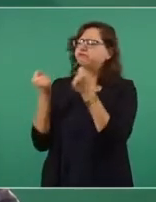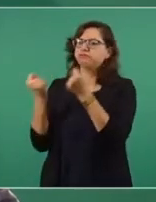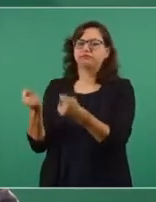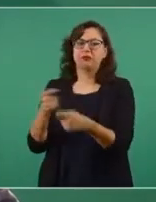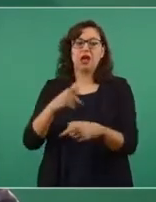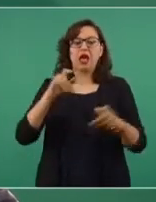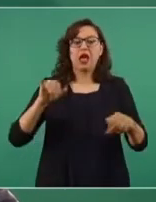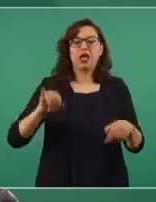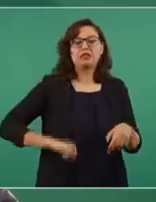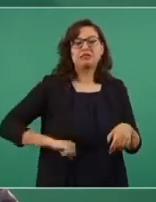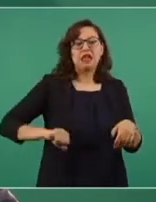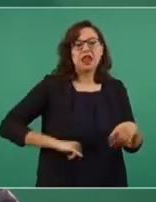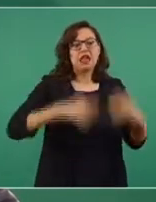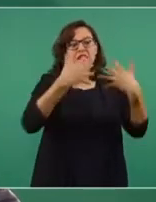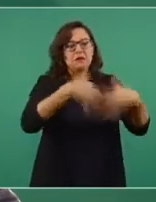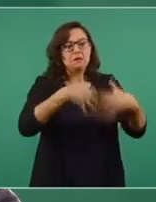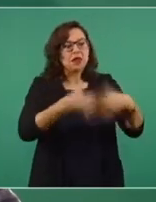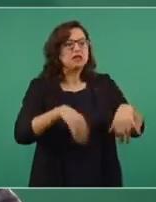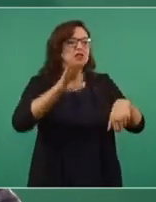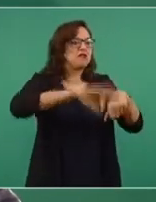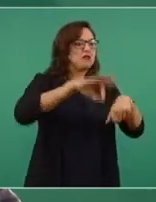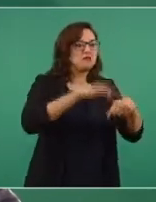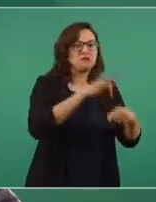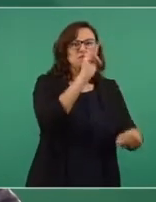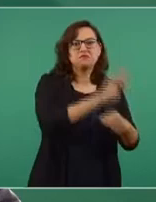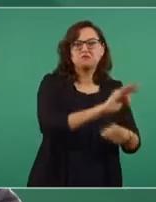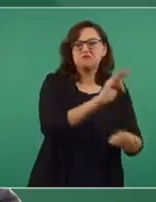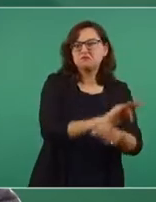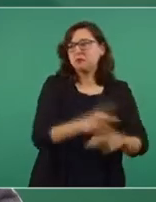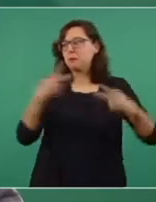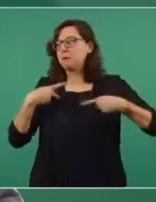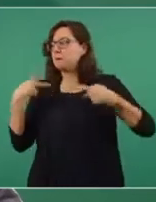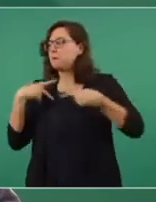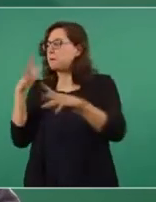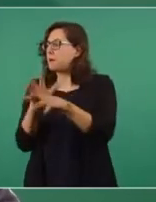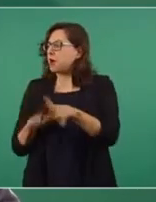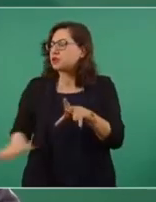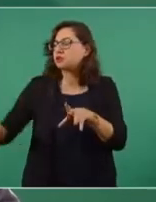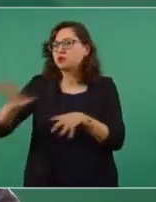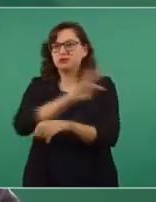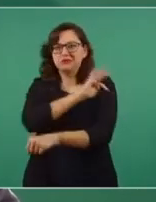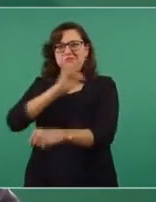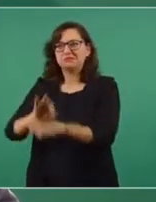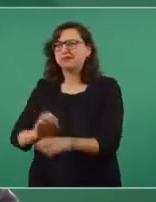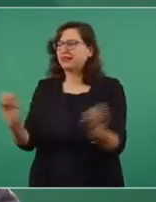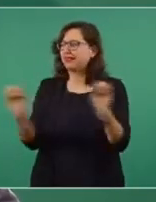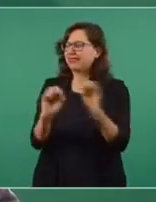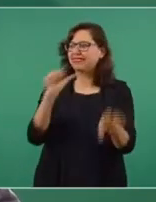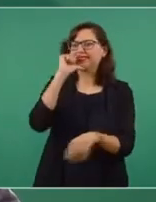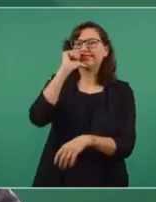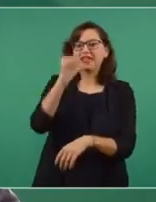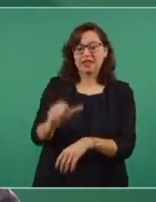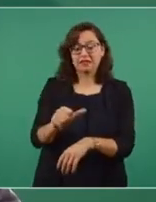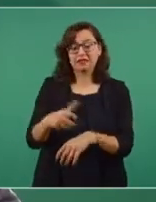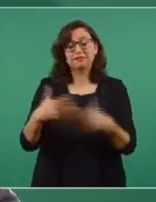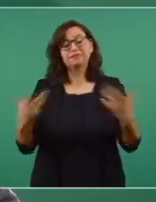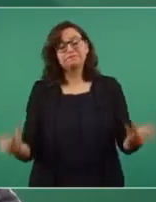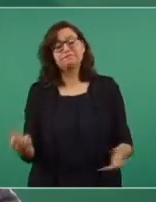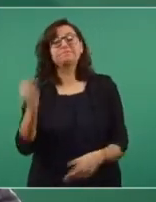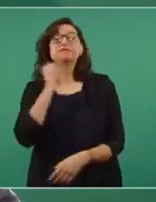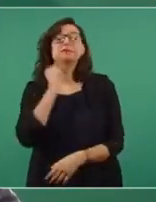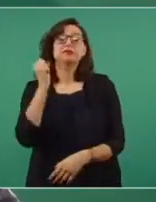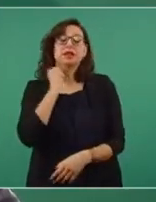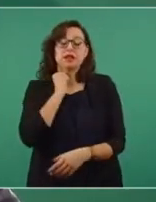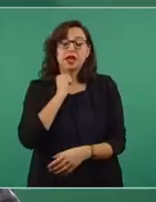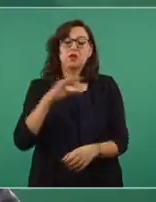de los mexicanos. Se votó en el Senado con 56 votos a favor, 35 en contra